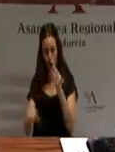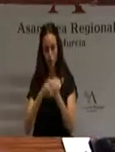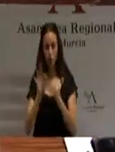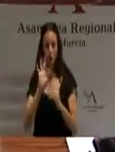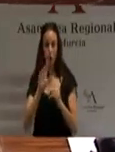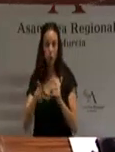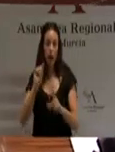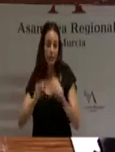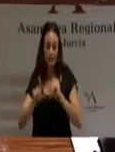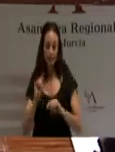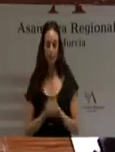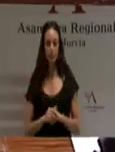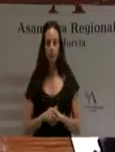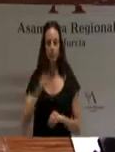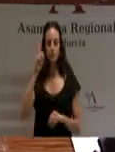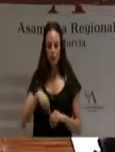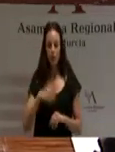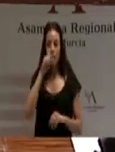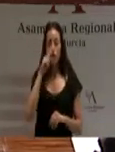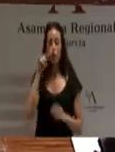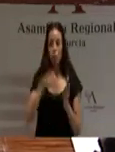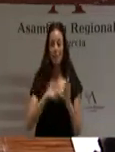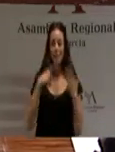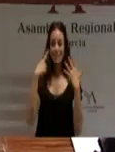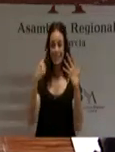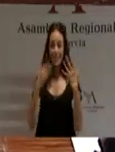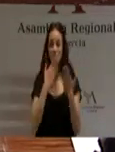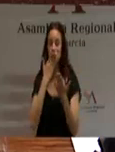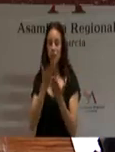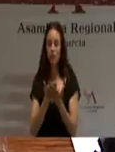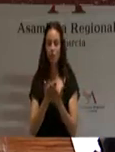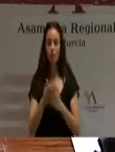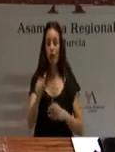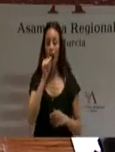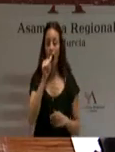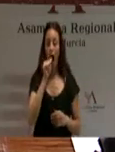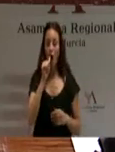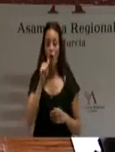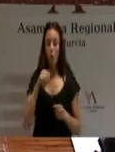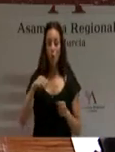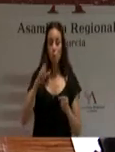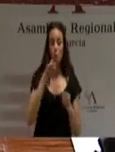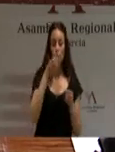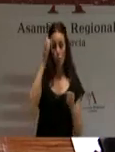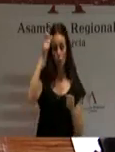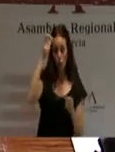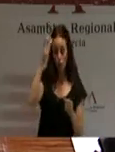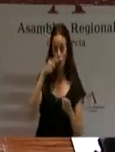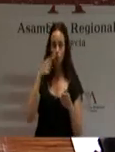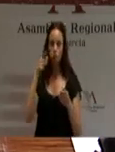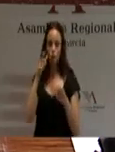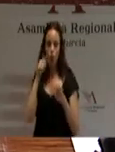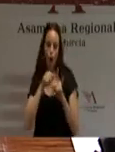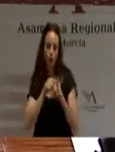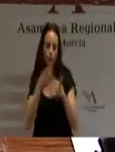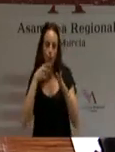municipios de la región solicitaron en el año 2006 suministro de agua para sus poblaciones, para su desarrollo industrial